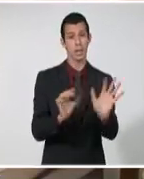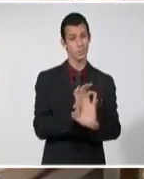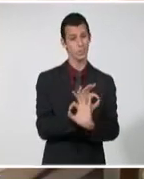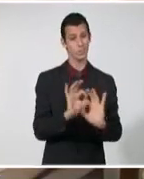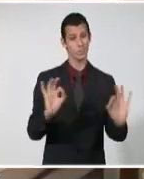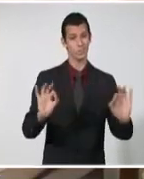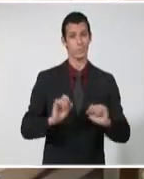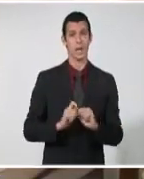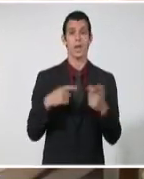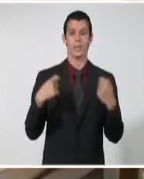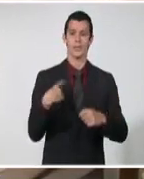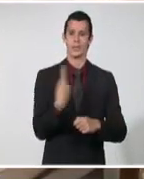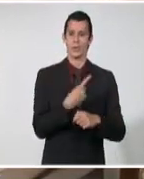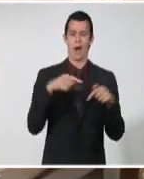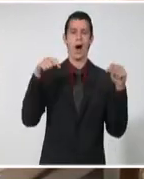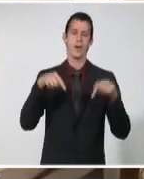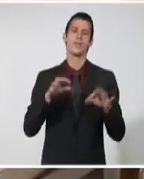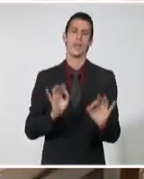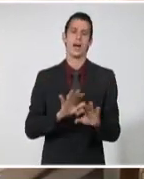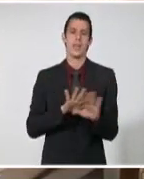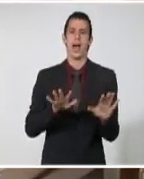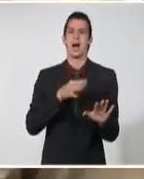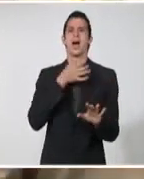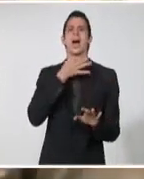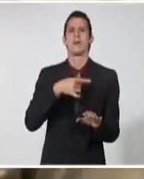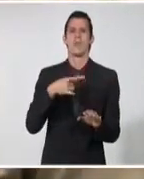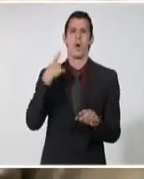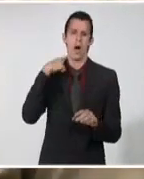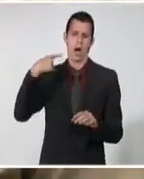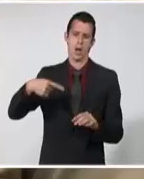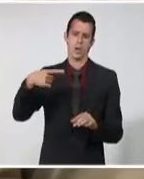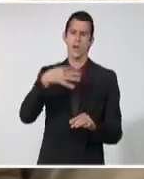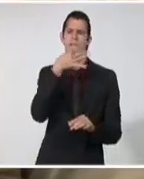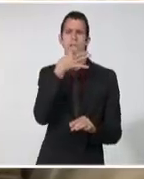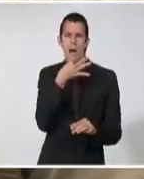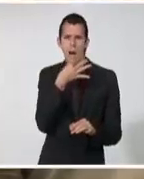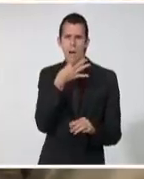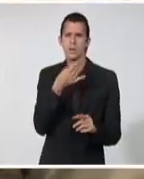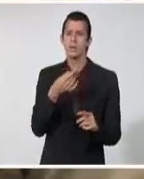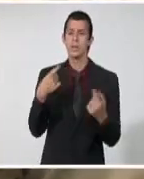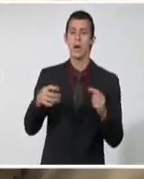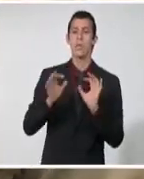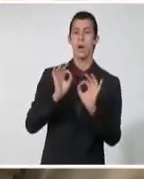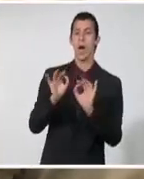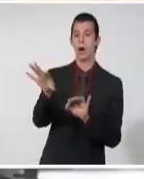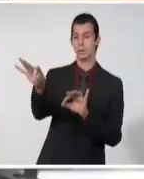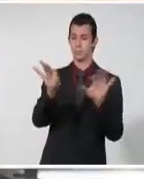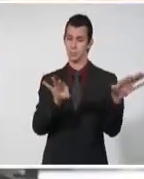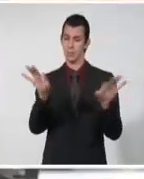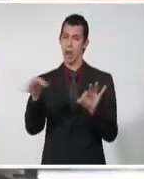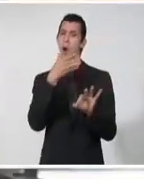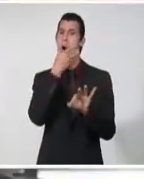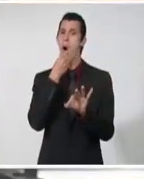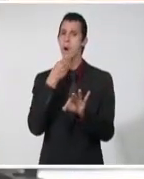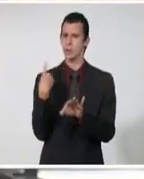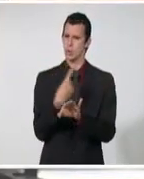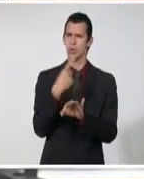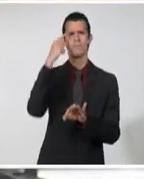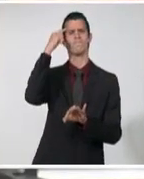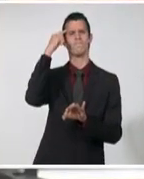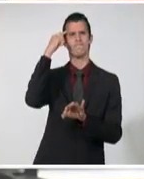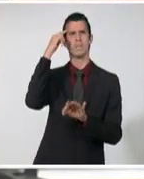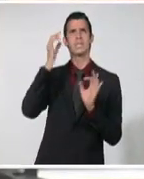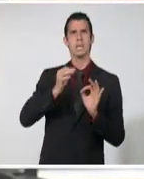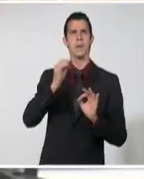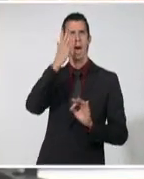con la ejemplaridad que ustedes han mantenido hasta estos momentos. El informe reafirma la continuidad histórica, abarca la vida de un